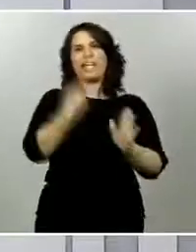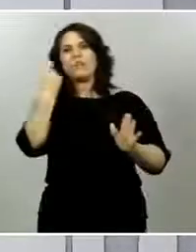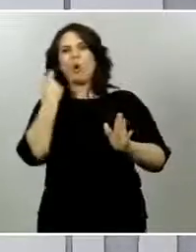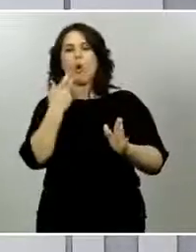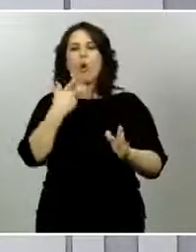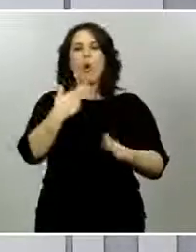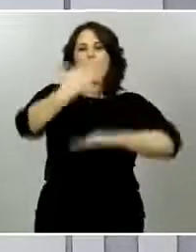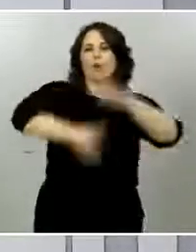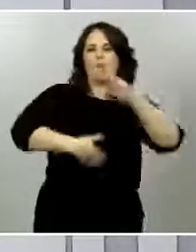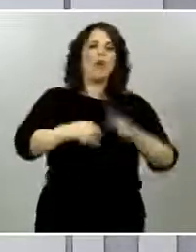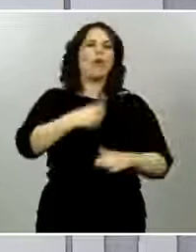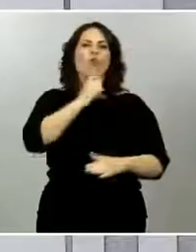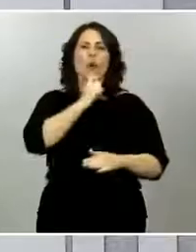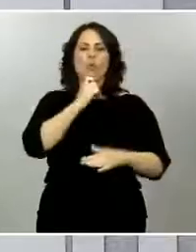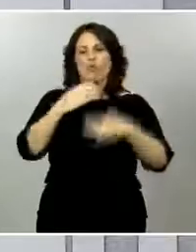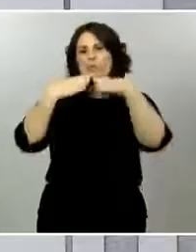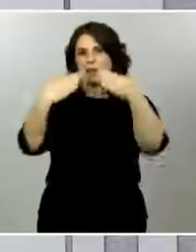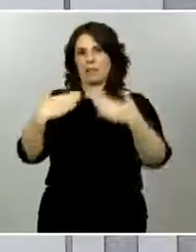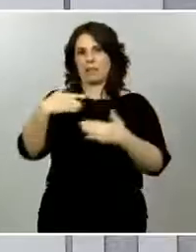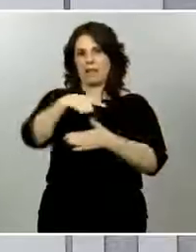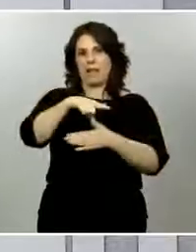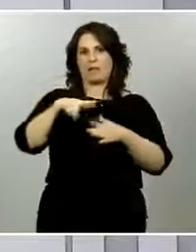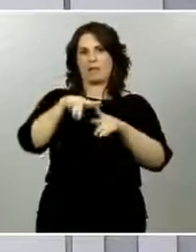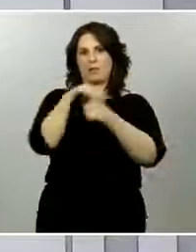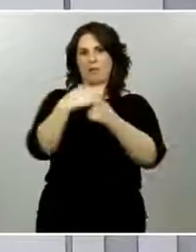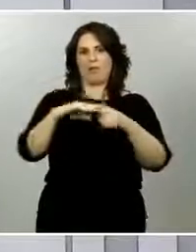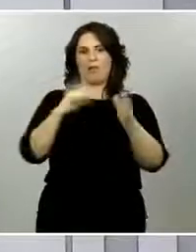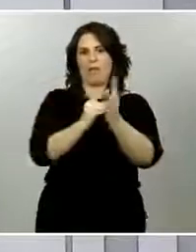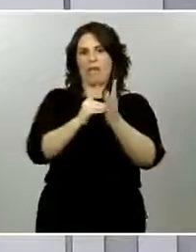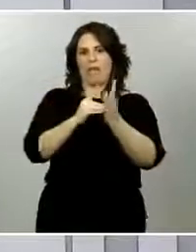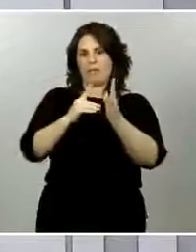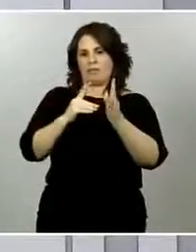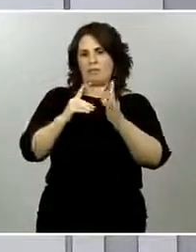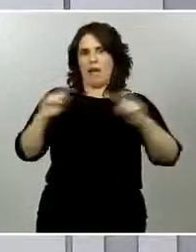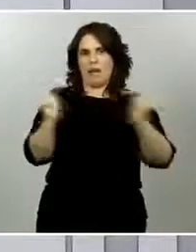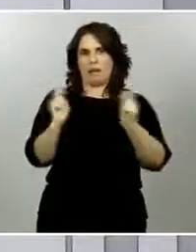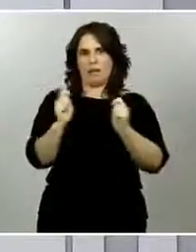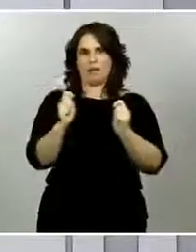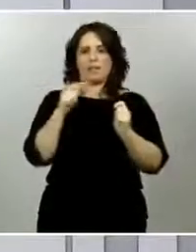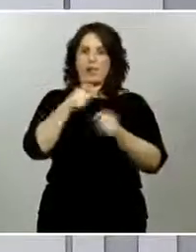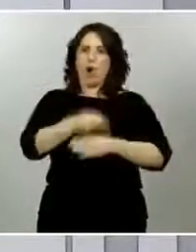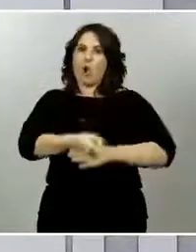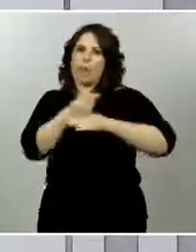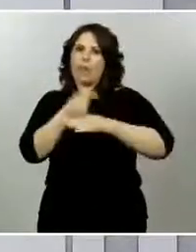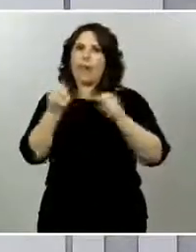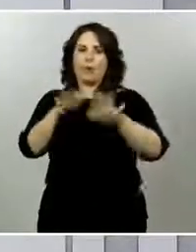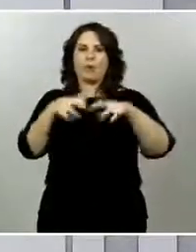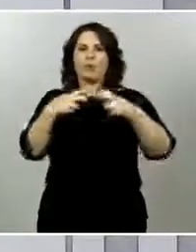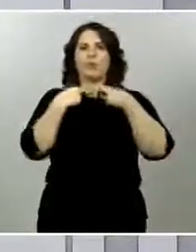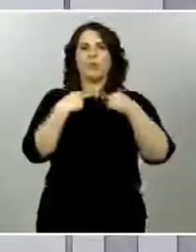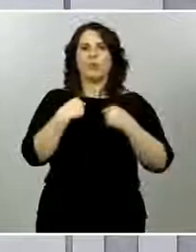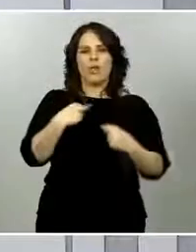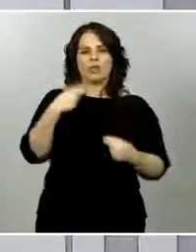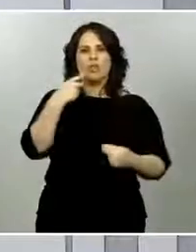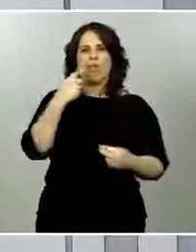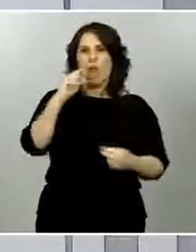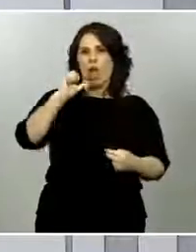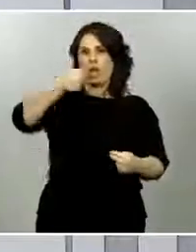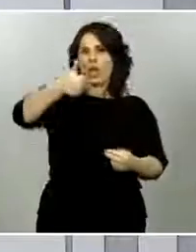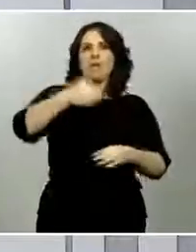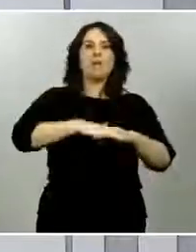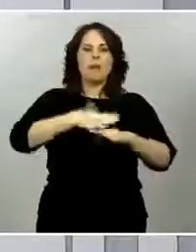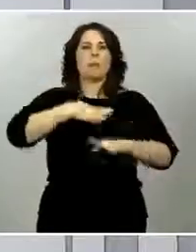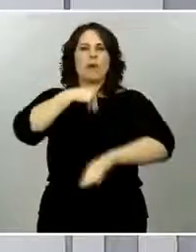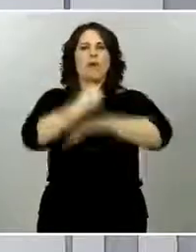derechos fundamentales, algo tan importante como la movilidad del conjunto de los ciudadanos. Es un mecanismo